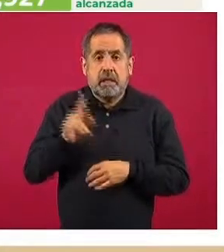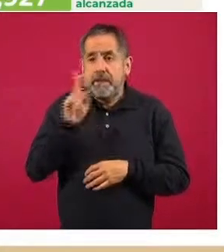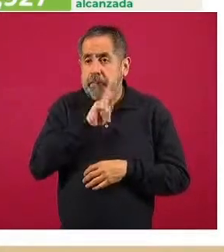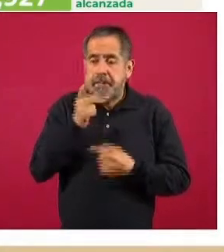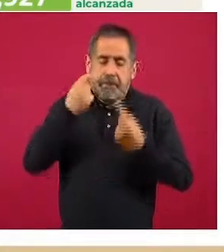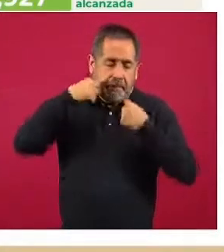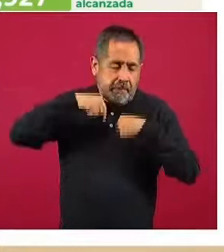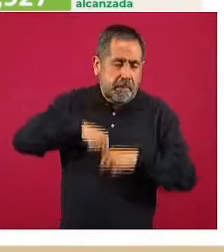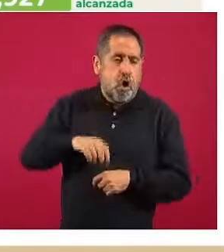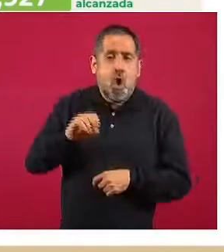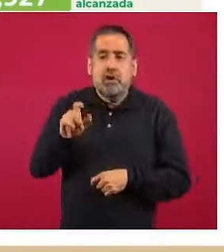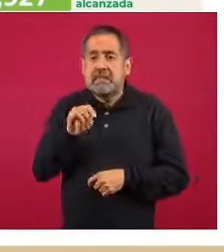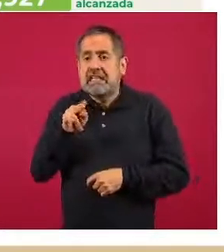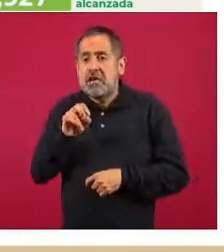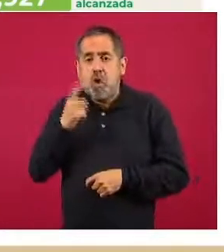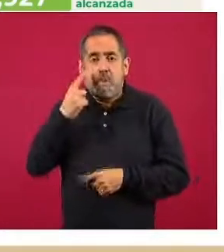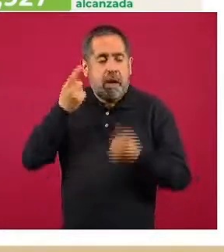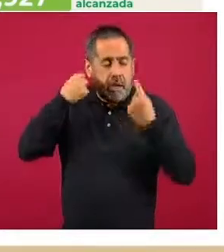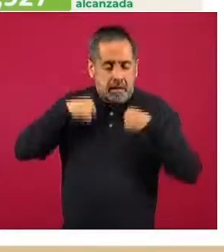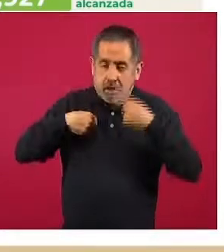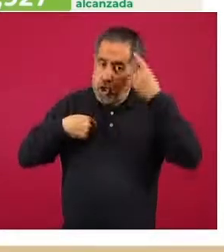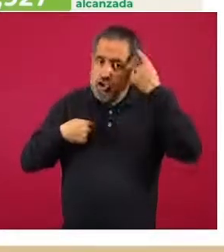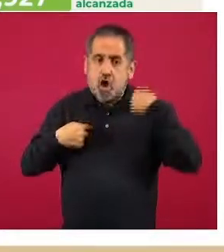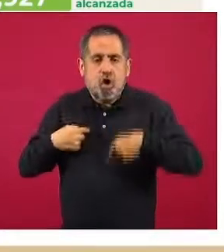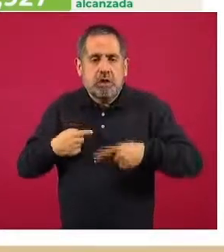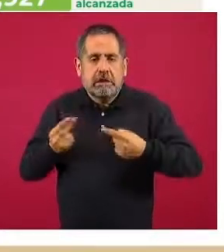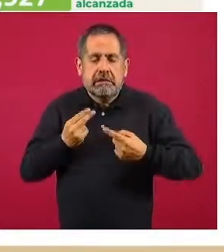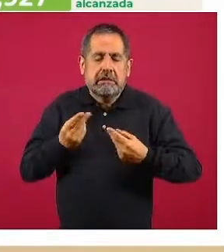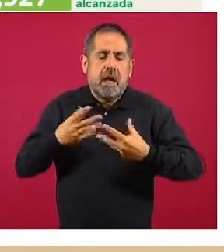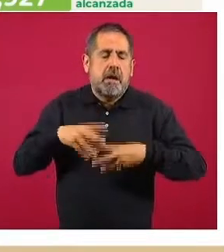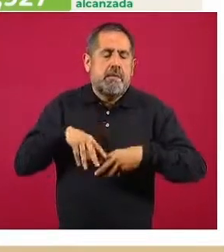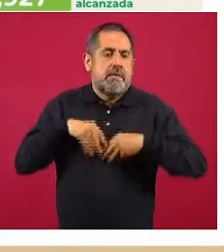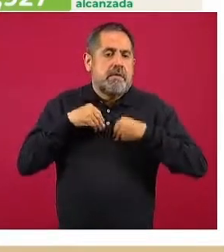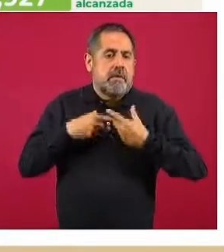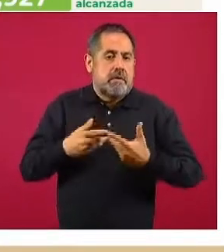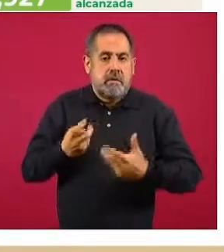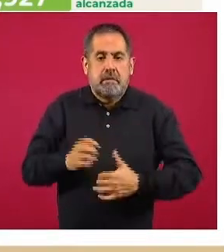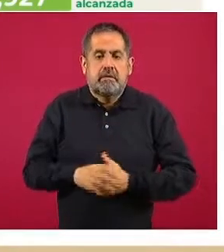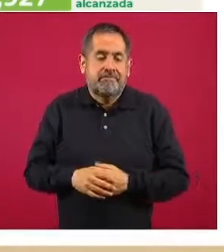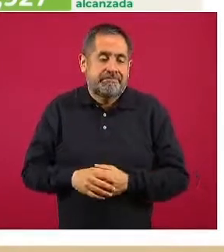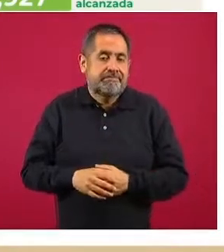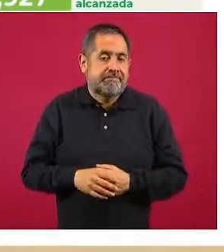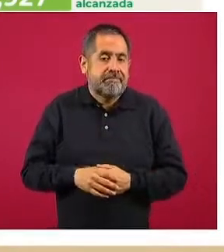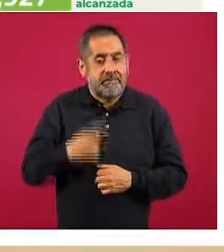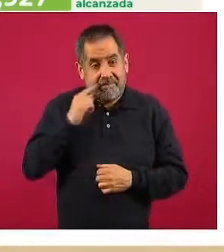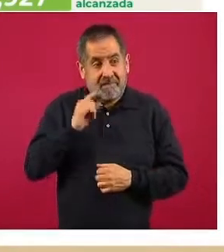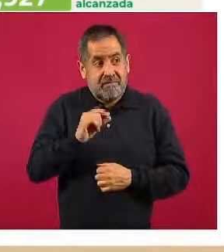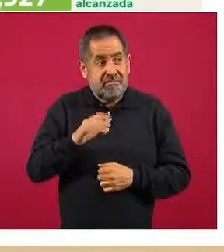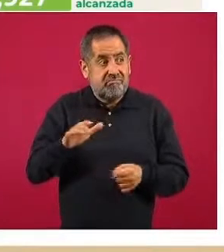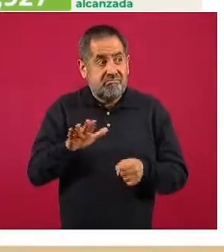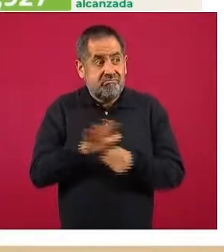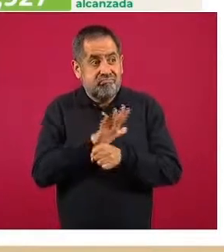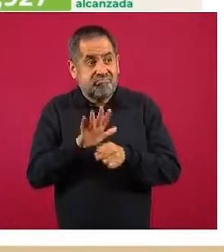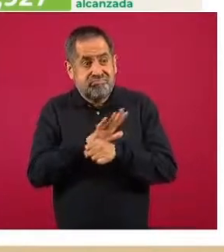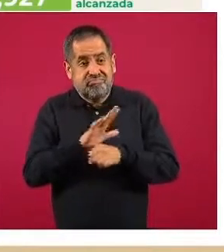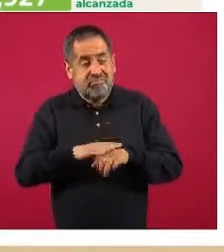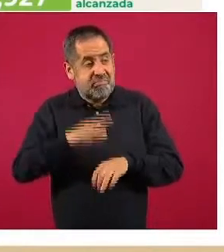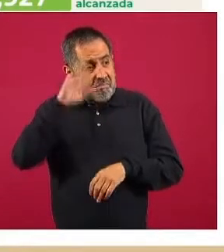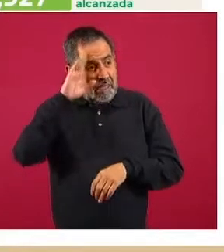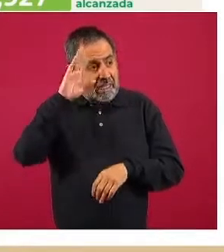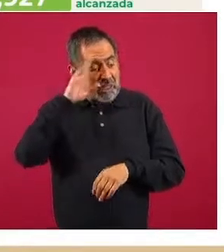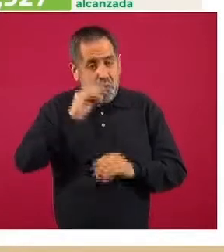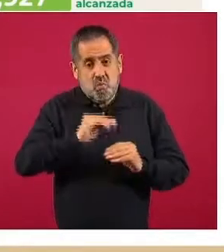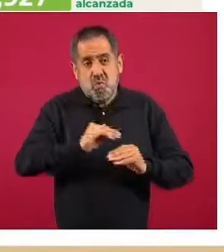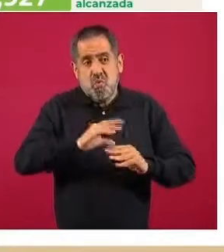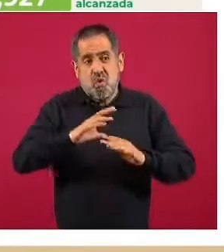de todos los órganos pues en nuestro sistema. Vemos este incremento que también se ha dado en las últimas semanas y prácticamente